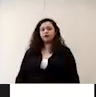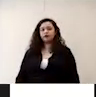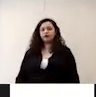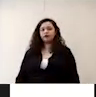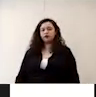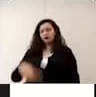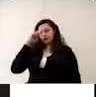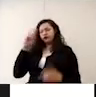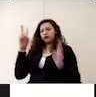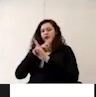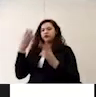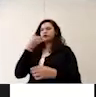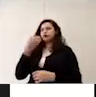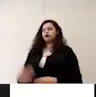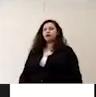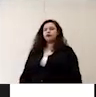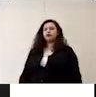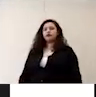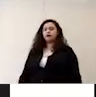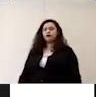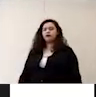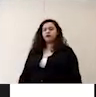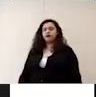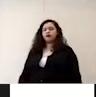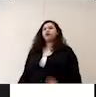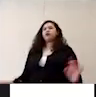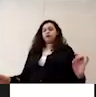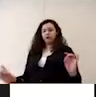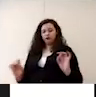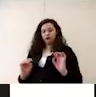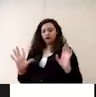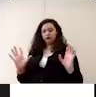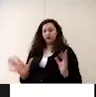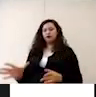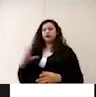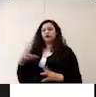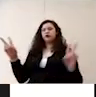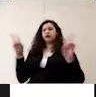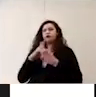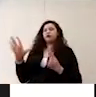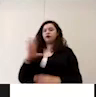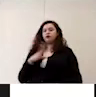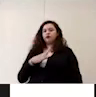correcta circulación de aire en caso de que se cuente con algún tipo de ventilación